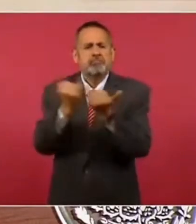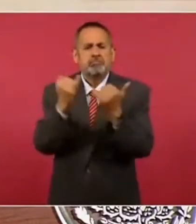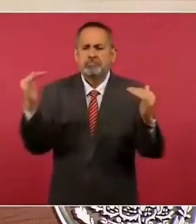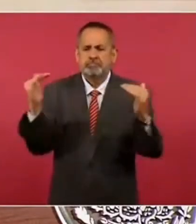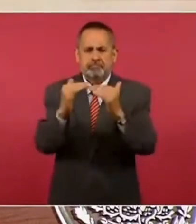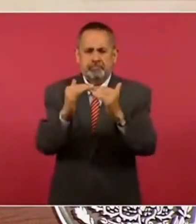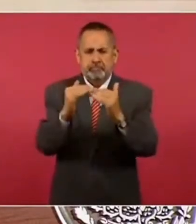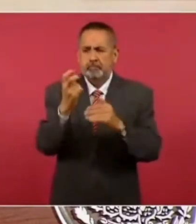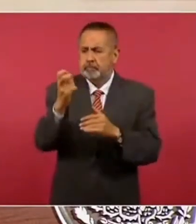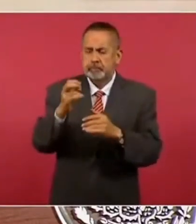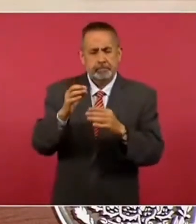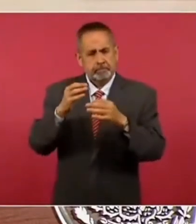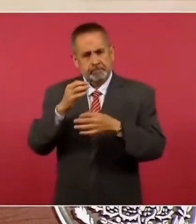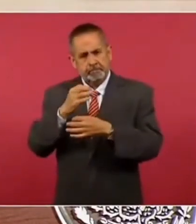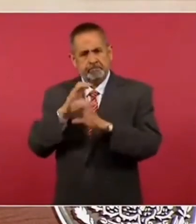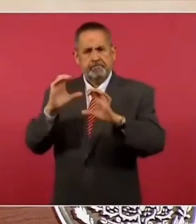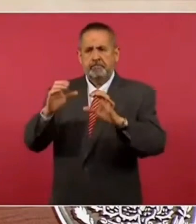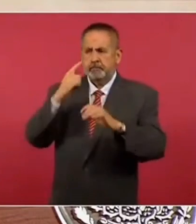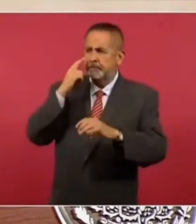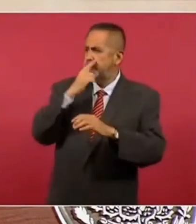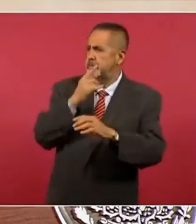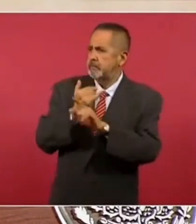Por eso hay que cuidar la democracia.